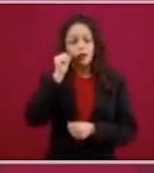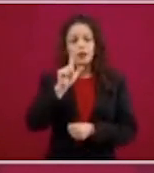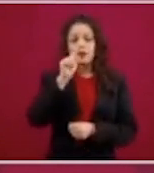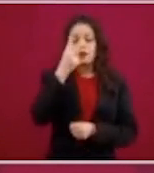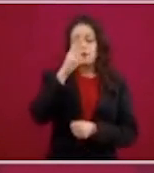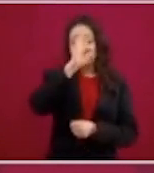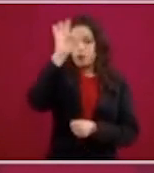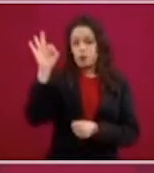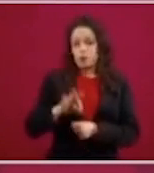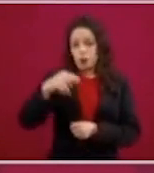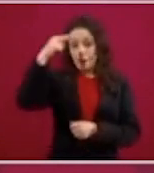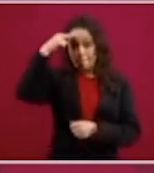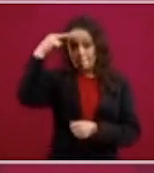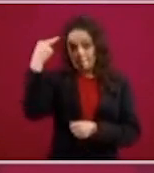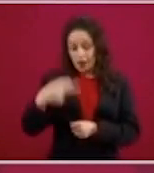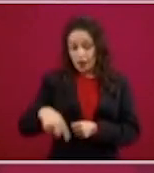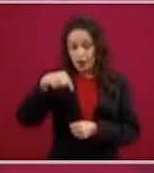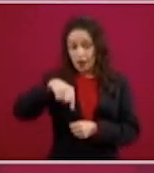mexicanos repatriados,